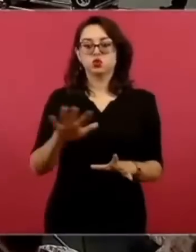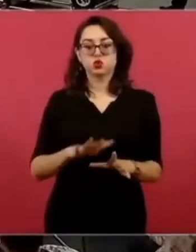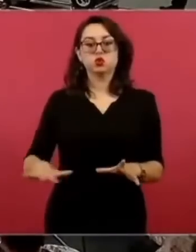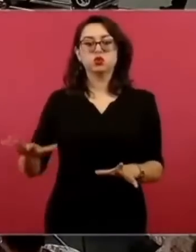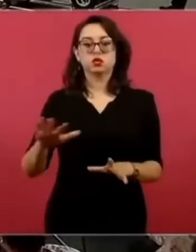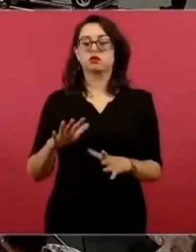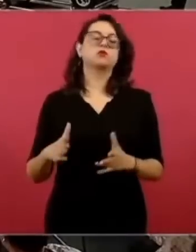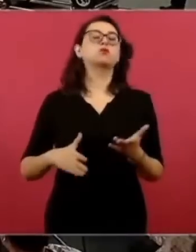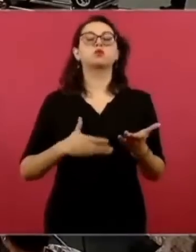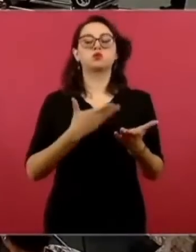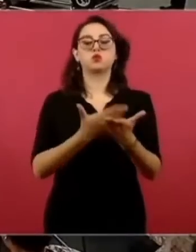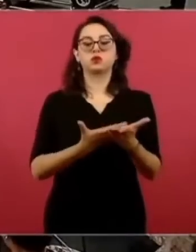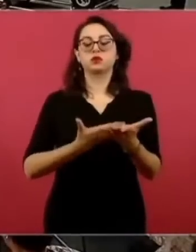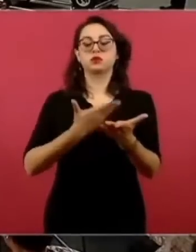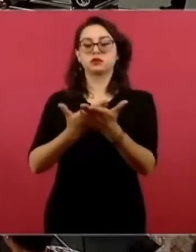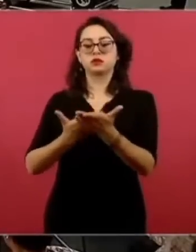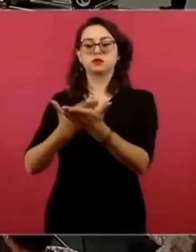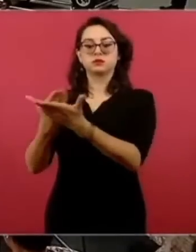hacen propuestas